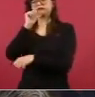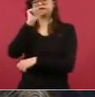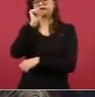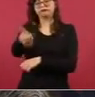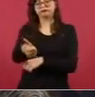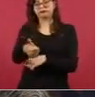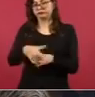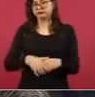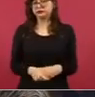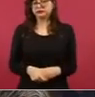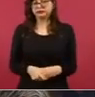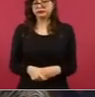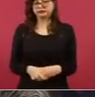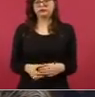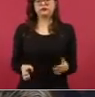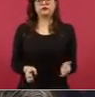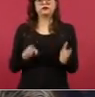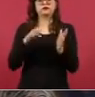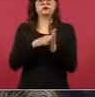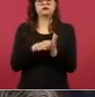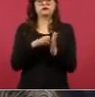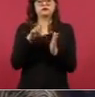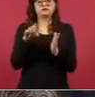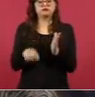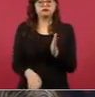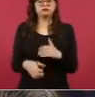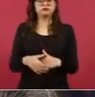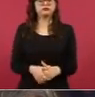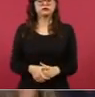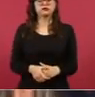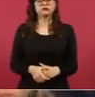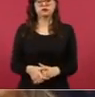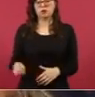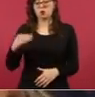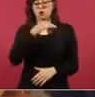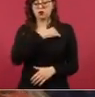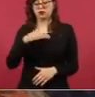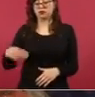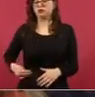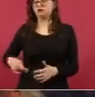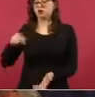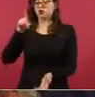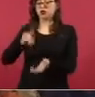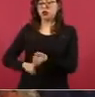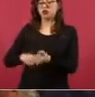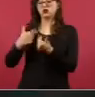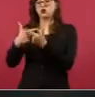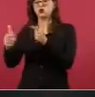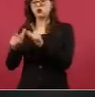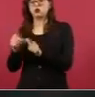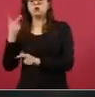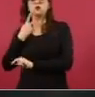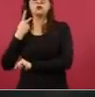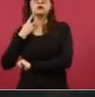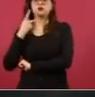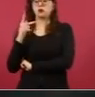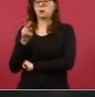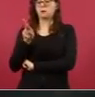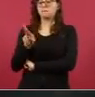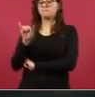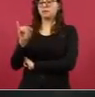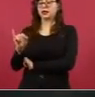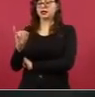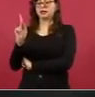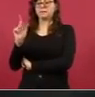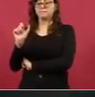por ejemplo, cuando está gobernado por algún otro partido que el PRI o el PAN, en este caso Durango,